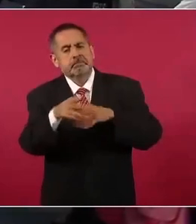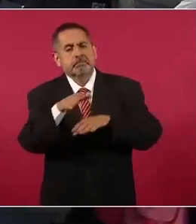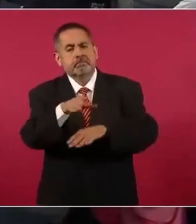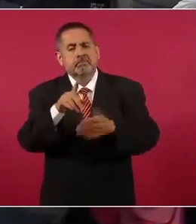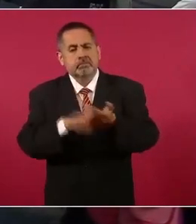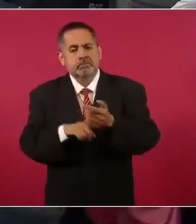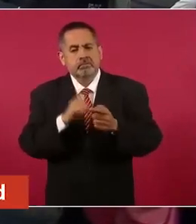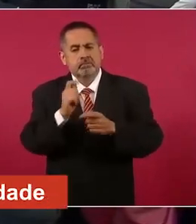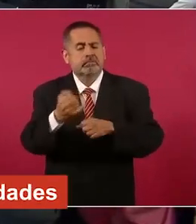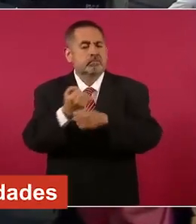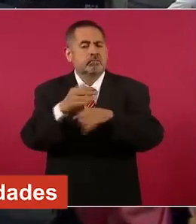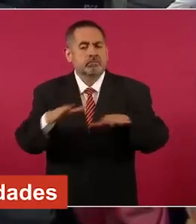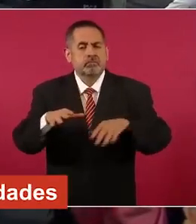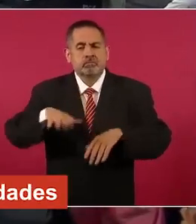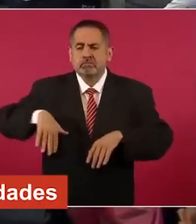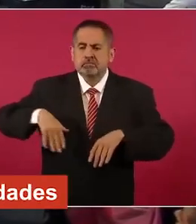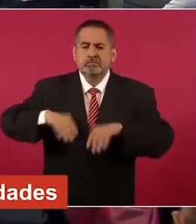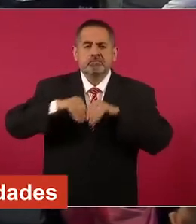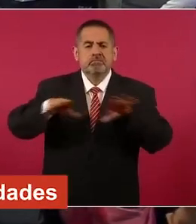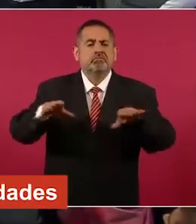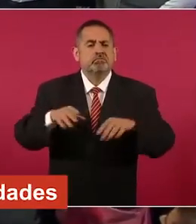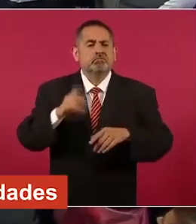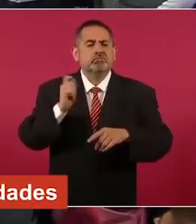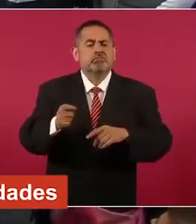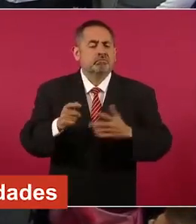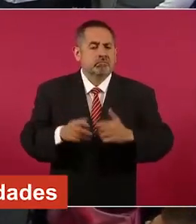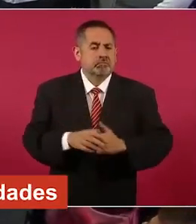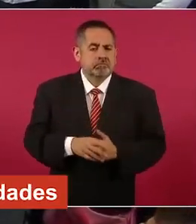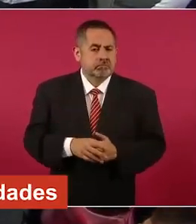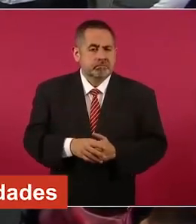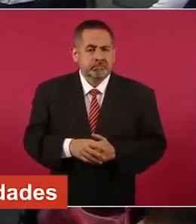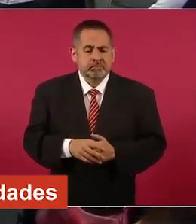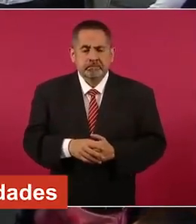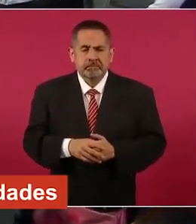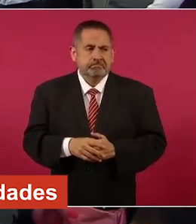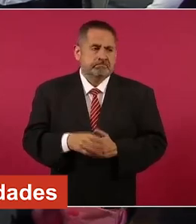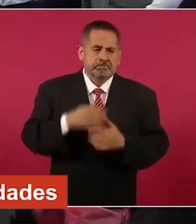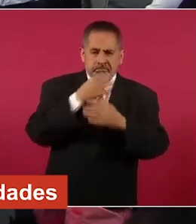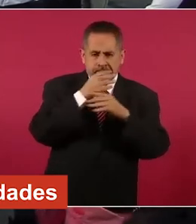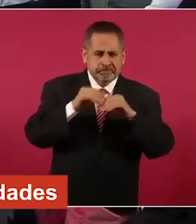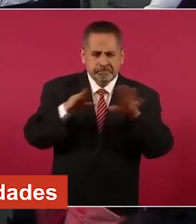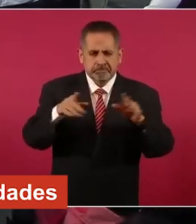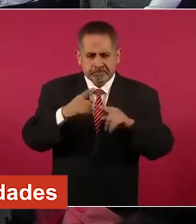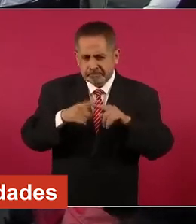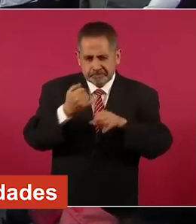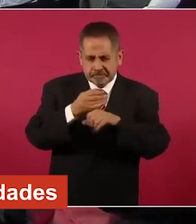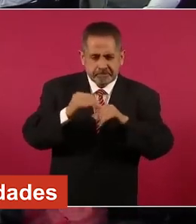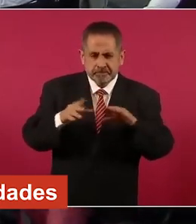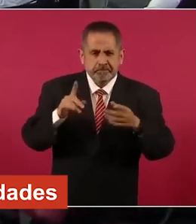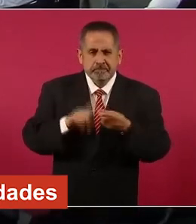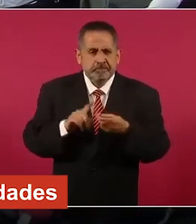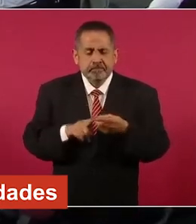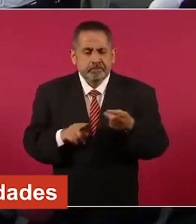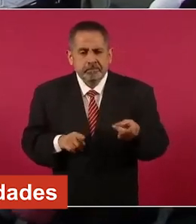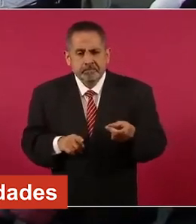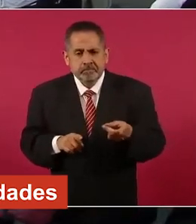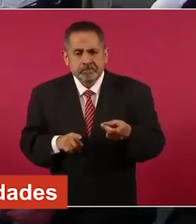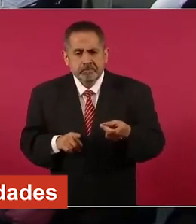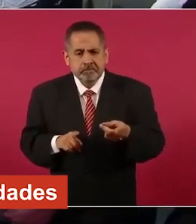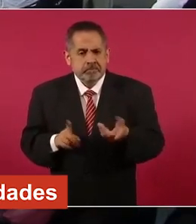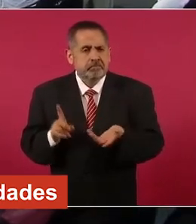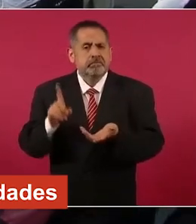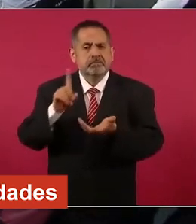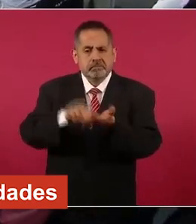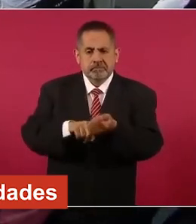con esta información que se ha dado a conocer, que independientemente de quién da a conocer estos informes, pues son parte de lo que tiene al